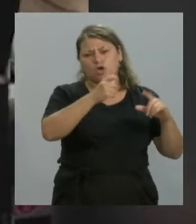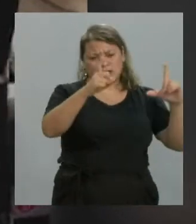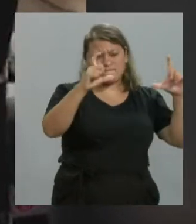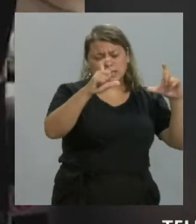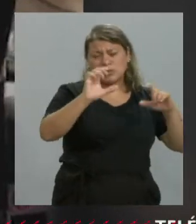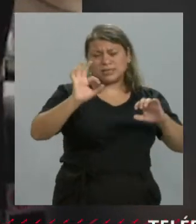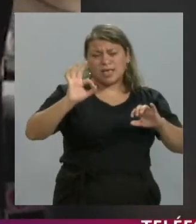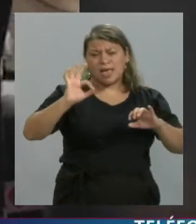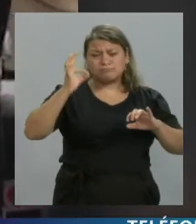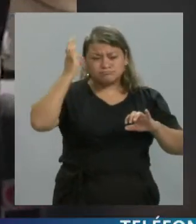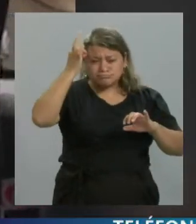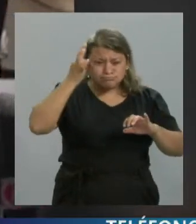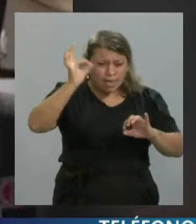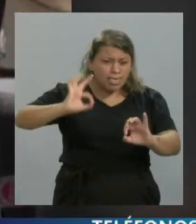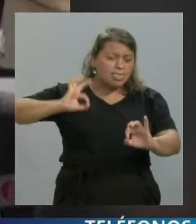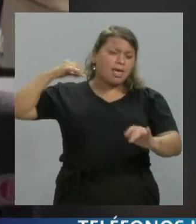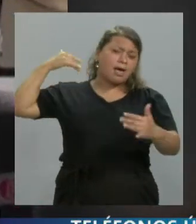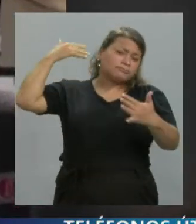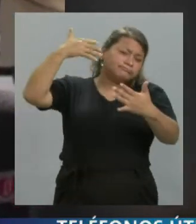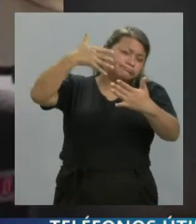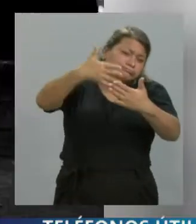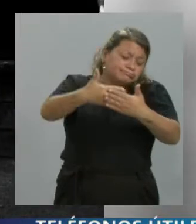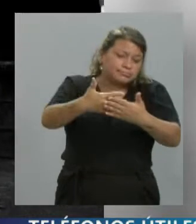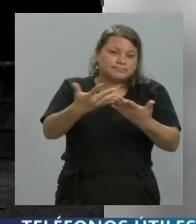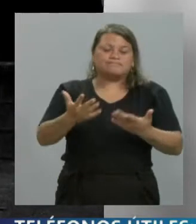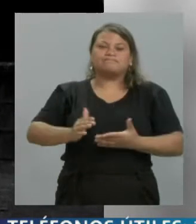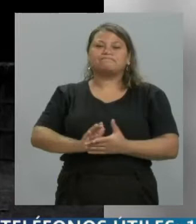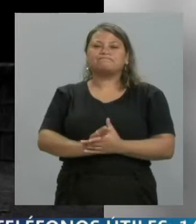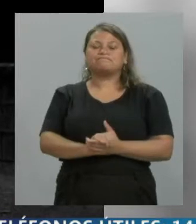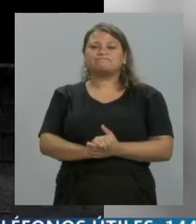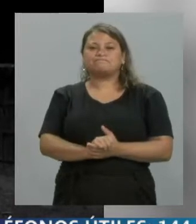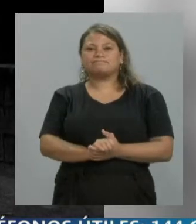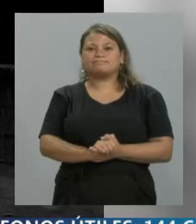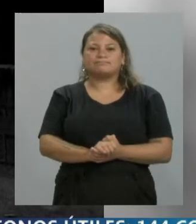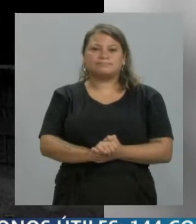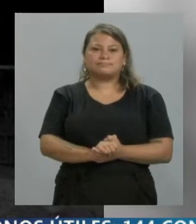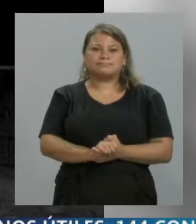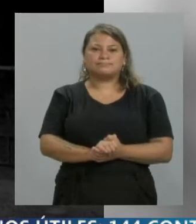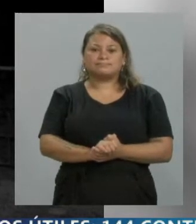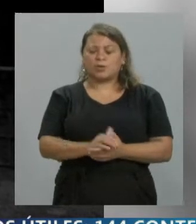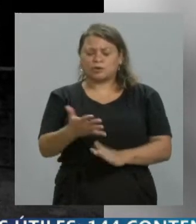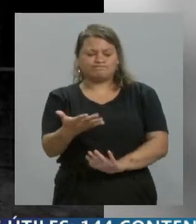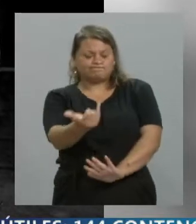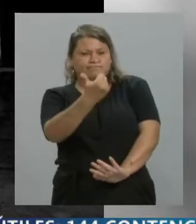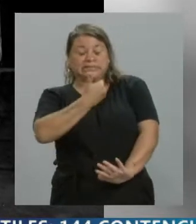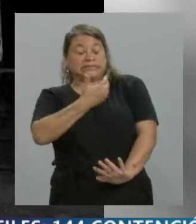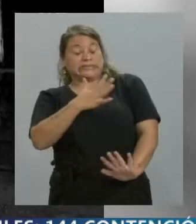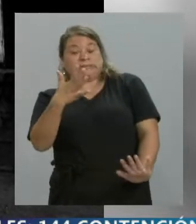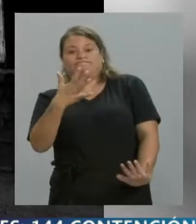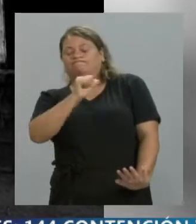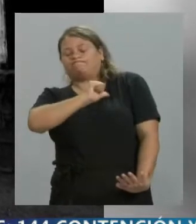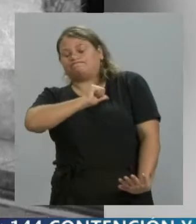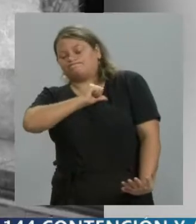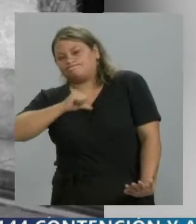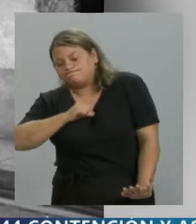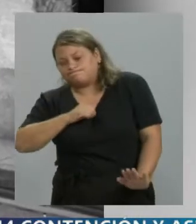años, quizás un poco más. Así que, bueno, cuando te avisan de algo así te golpea muy fuerte